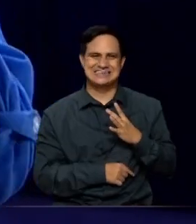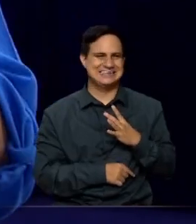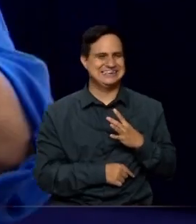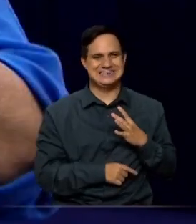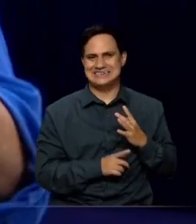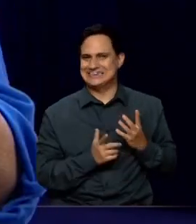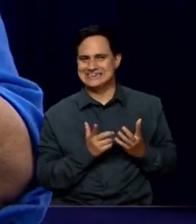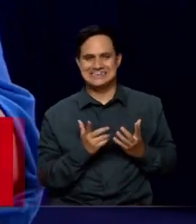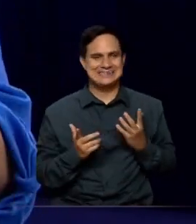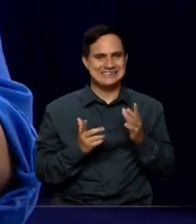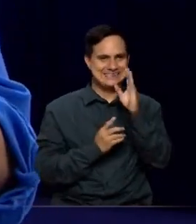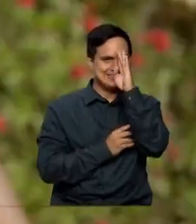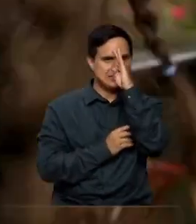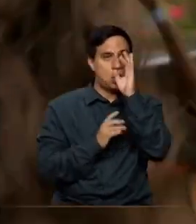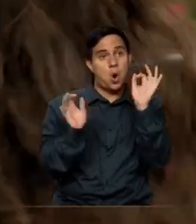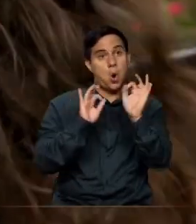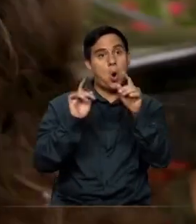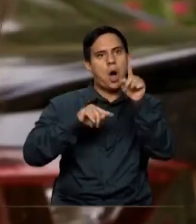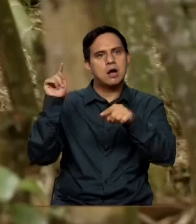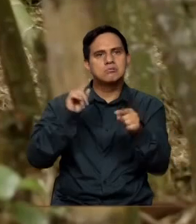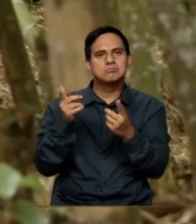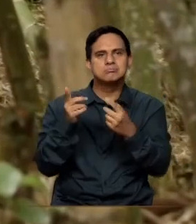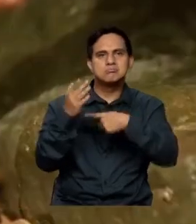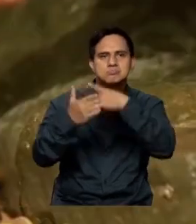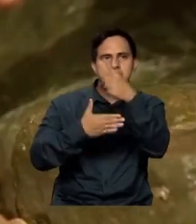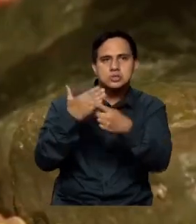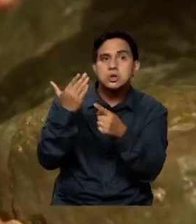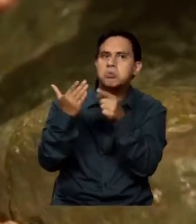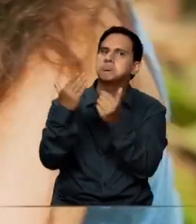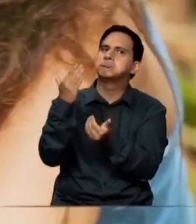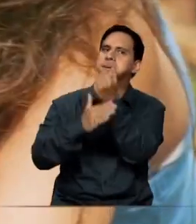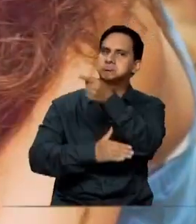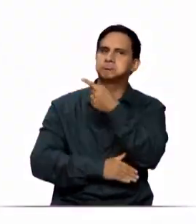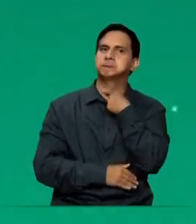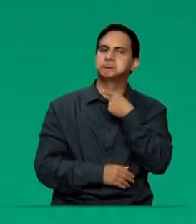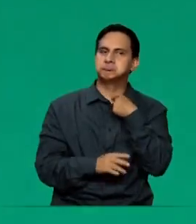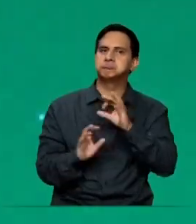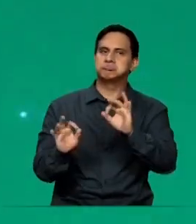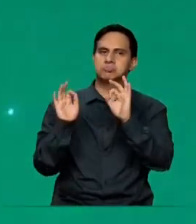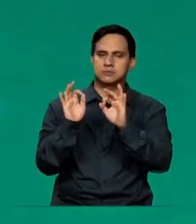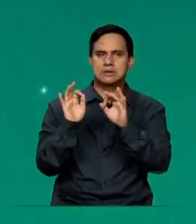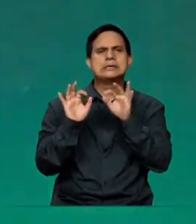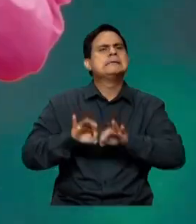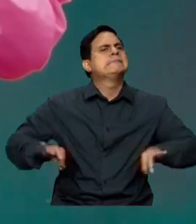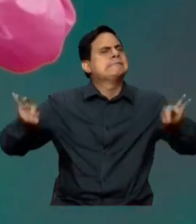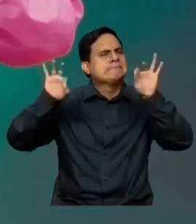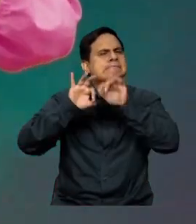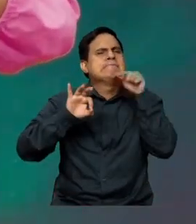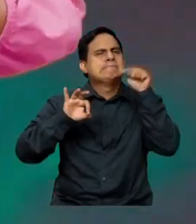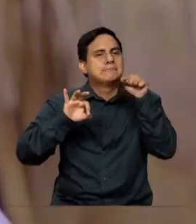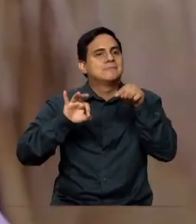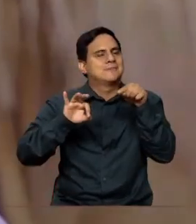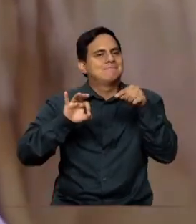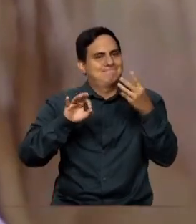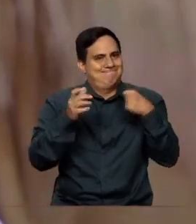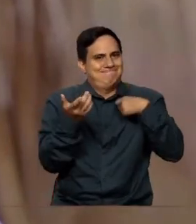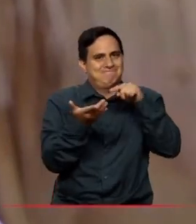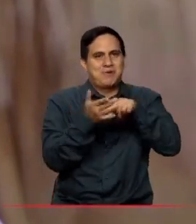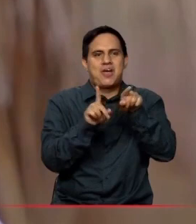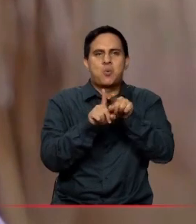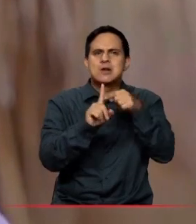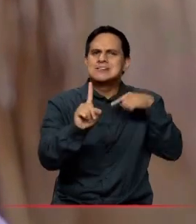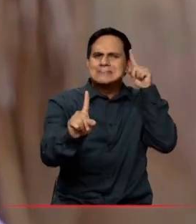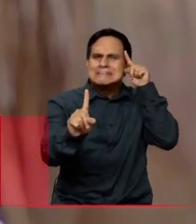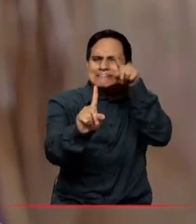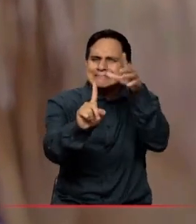aquellos que por el contrario nos alegraron, creo que eso es importantísimo porque sin eso no lo hubiéramos logrado. Este canal tendrá también la misión